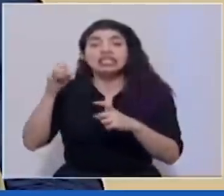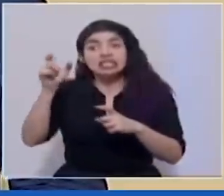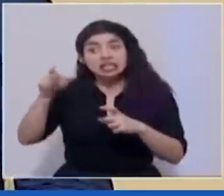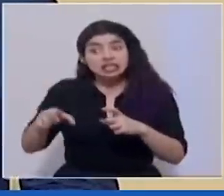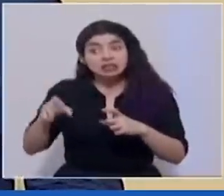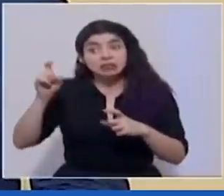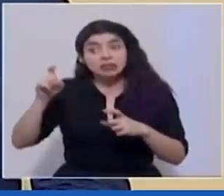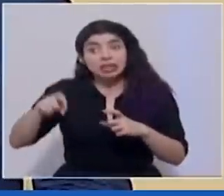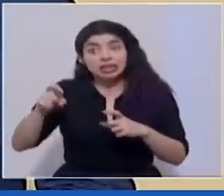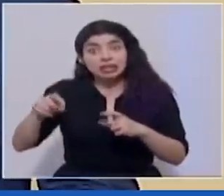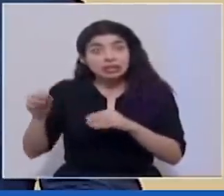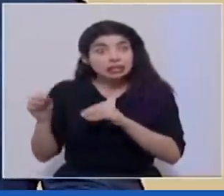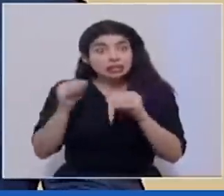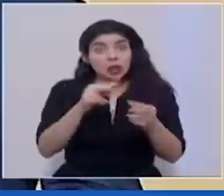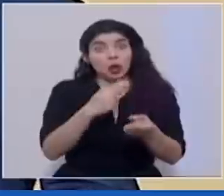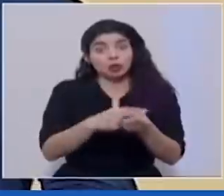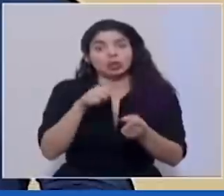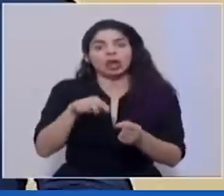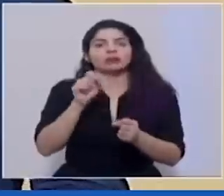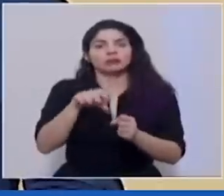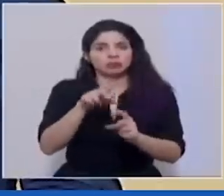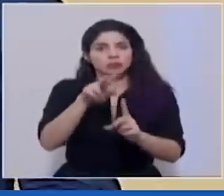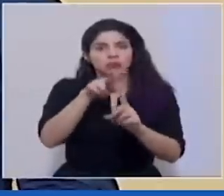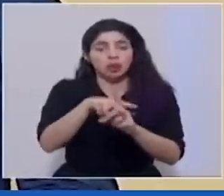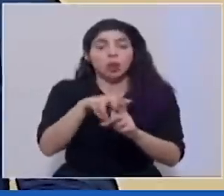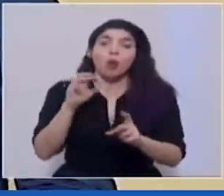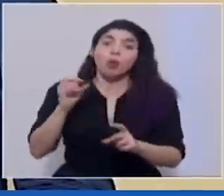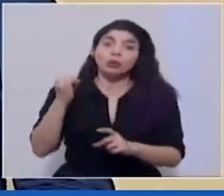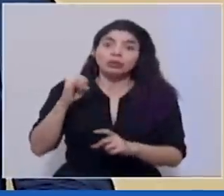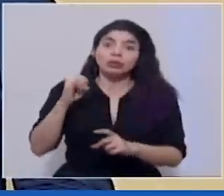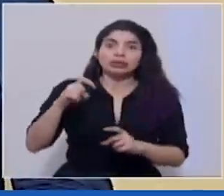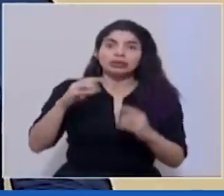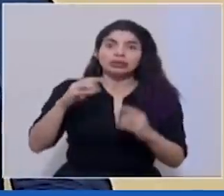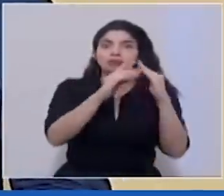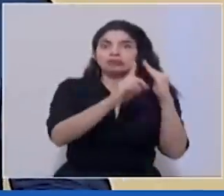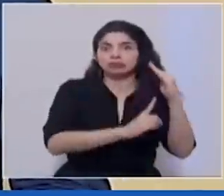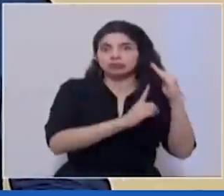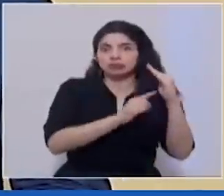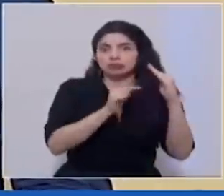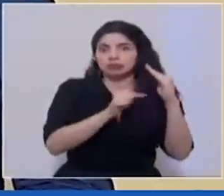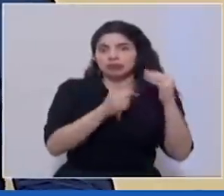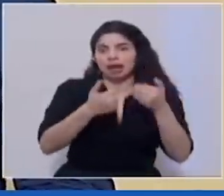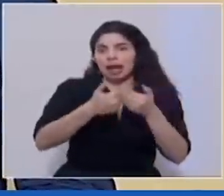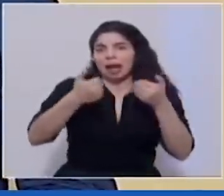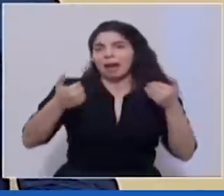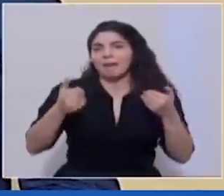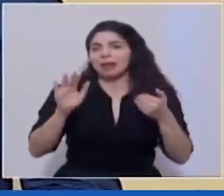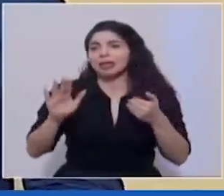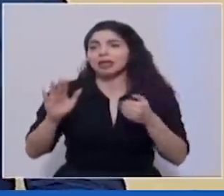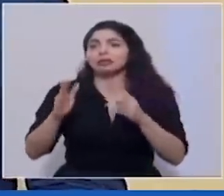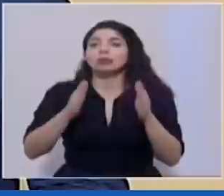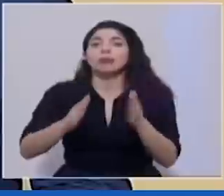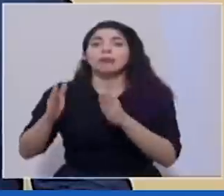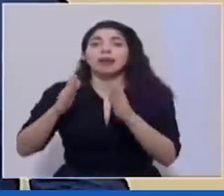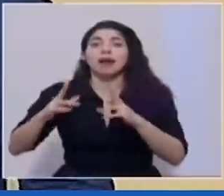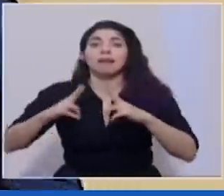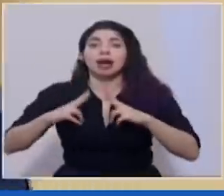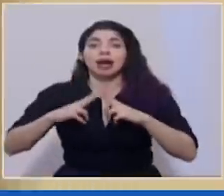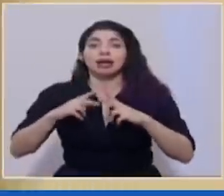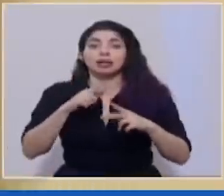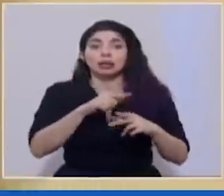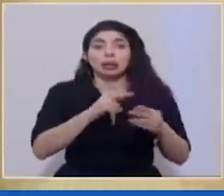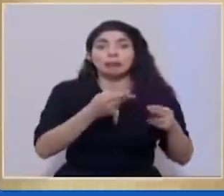necesite algún tipo de hospitalización o de aislamiento fuera de lo que se está contemplando durante el periodo de vacaciones